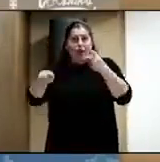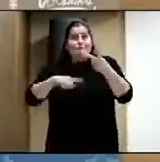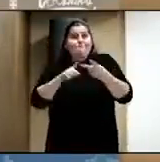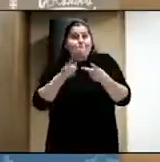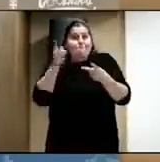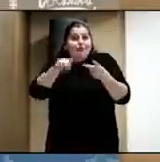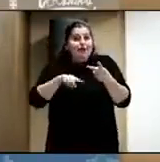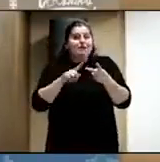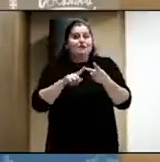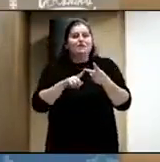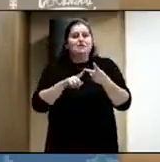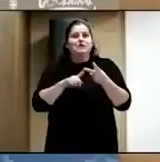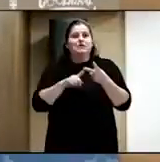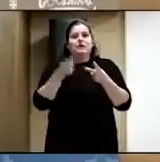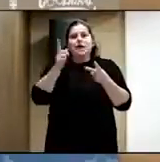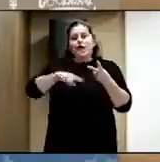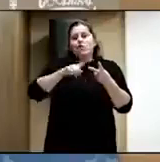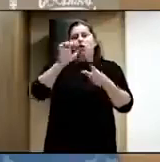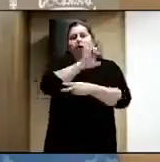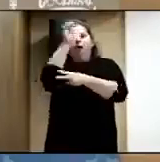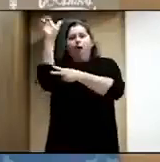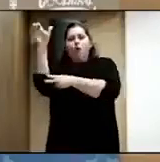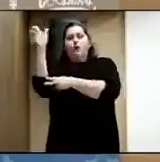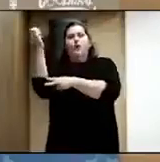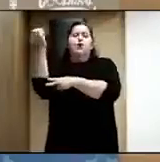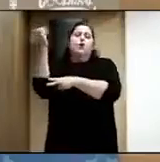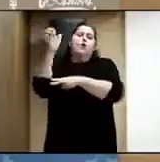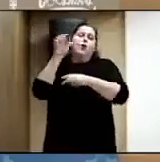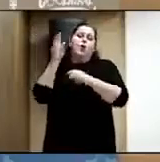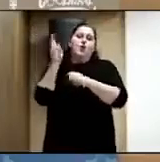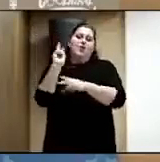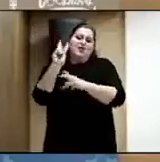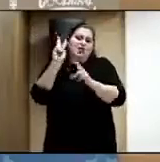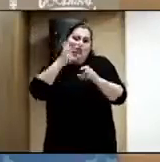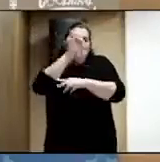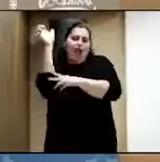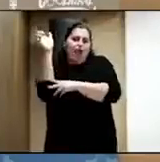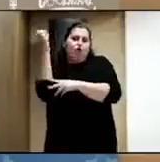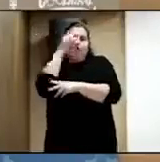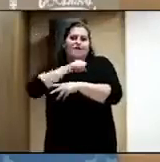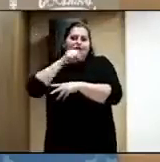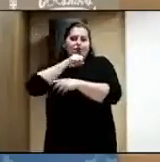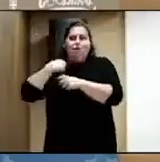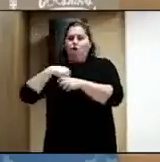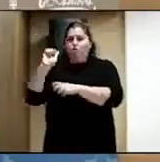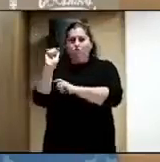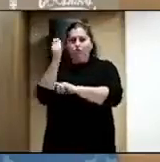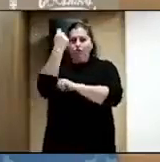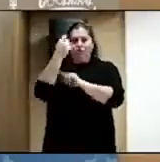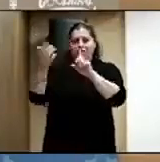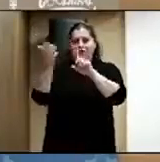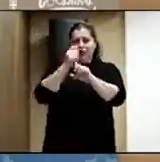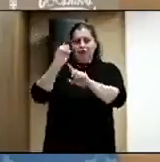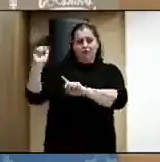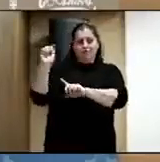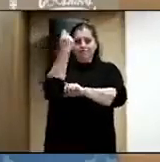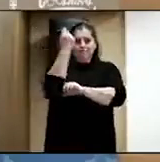en Eurovision, Low Vision, ¿no? Que, como sabéis todos, pues fue la ganadora, ¿no? De este